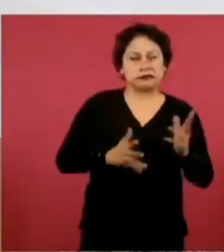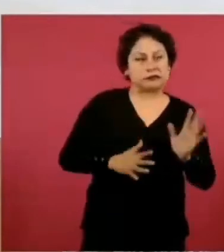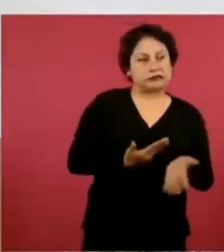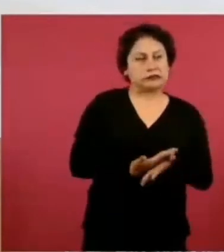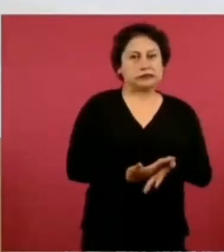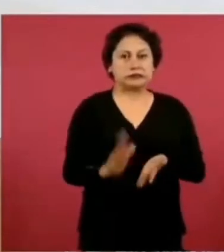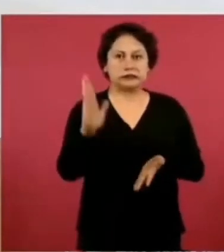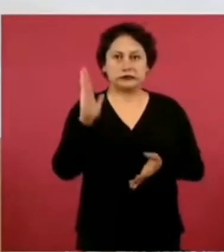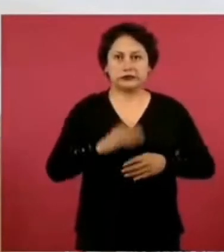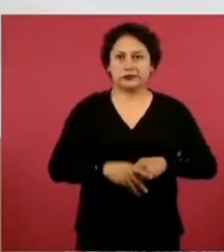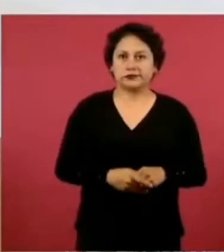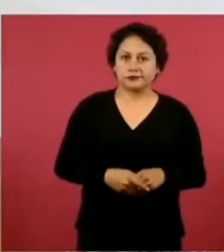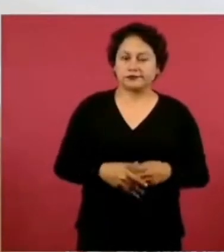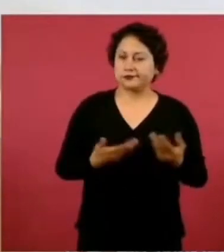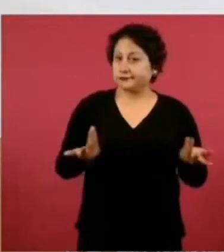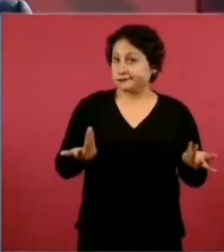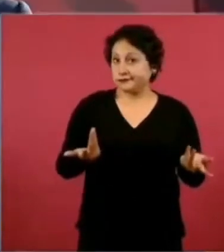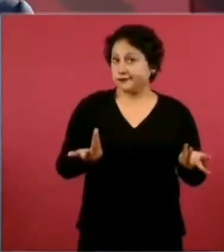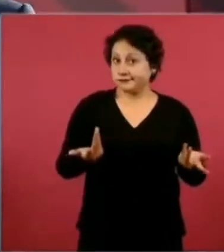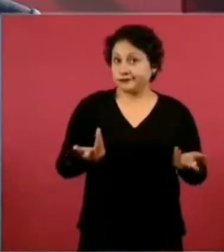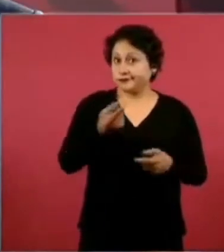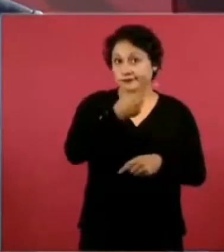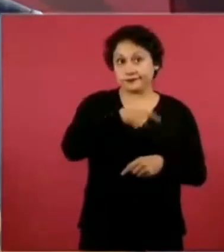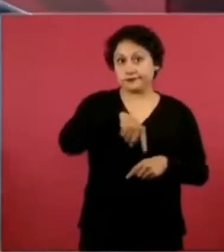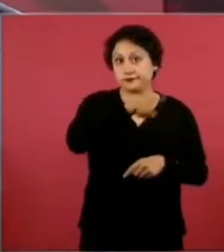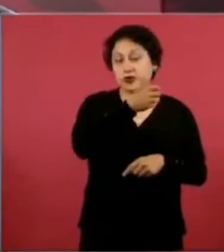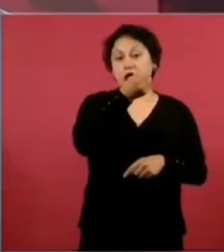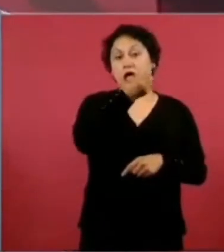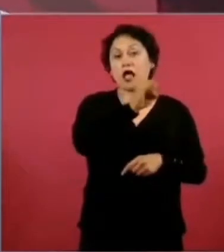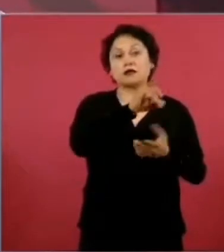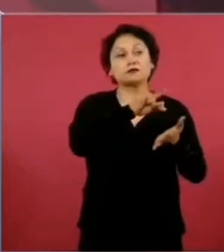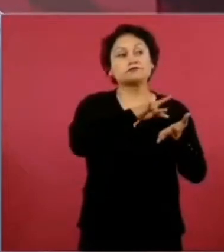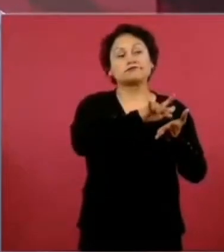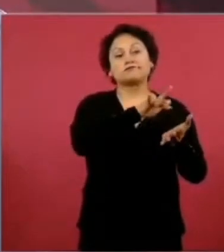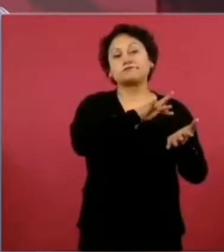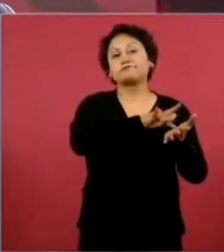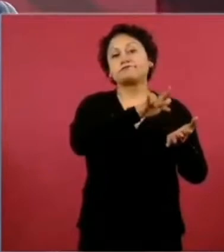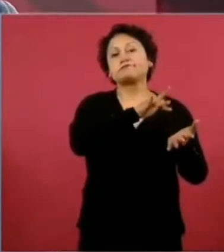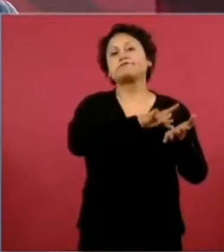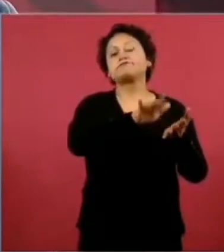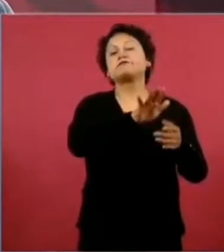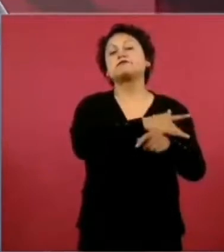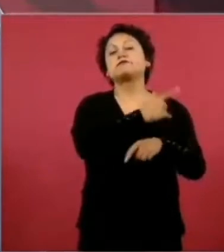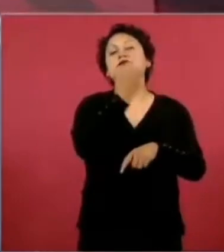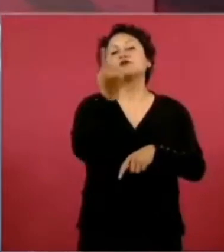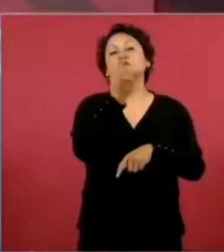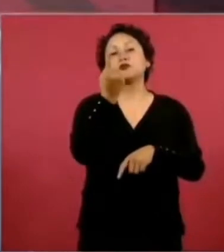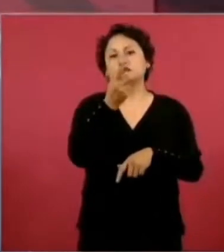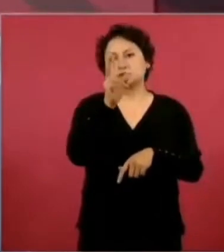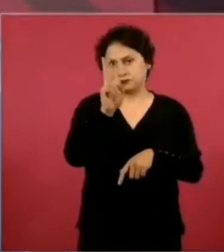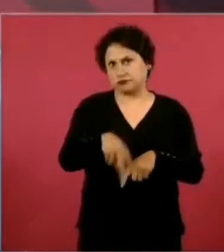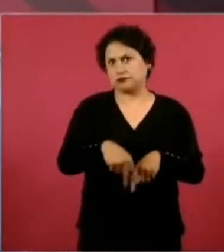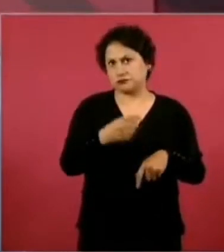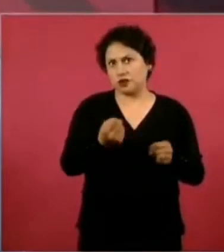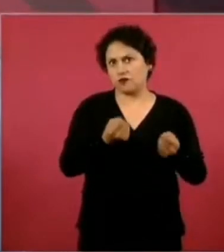Ellos se apoyan porque son fuertes,